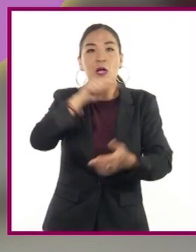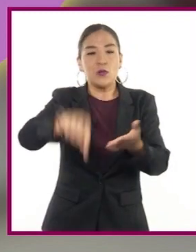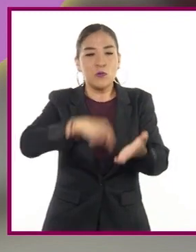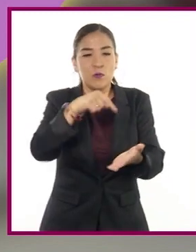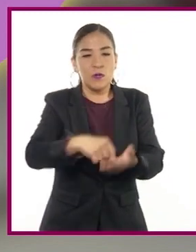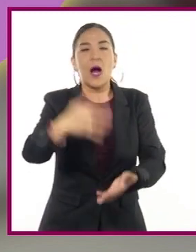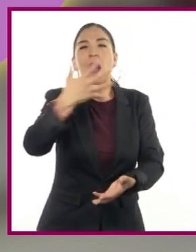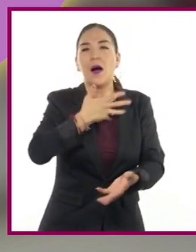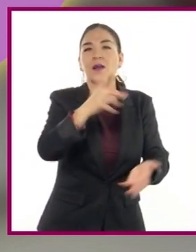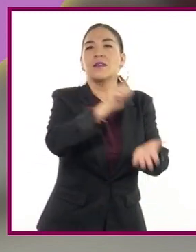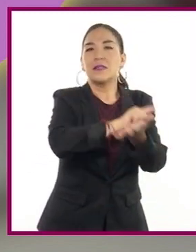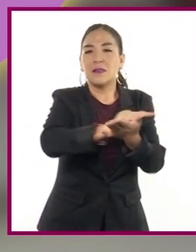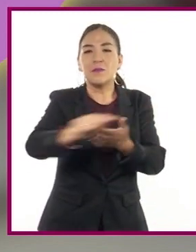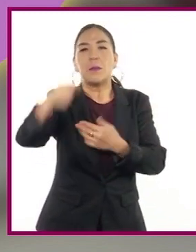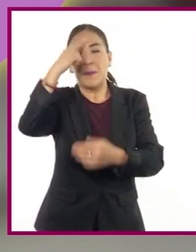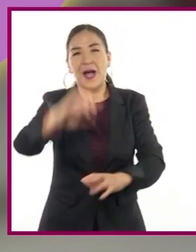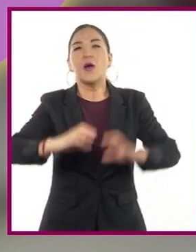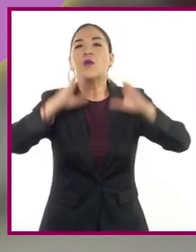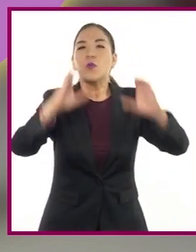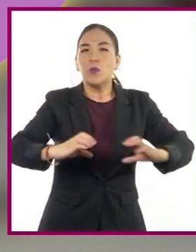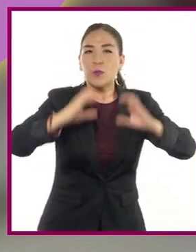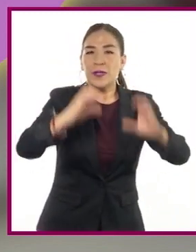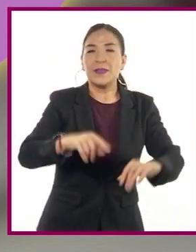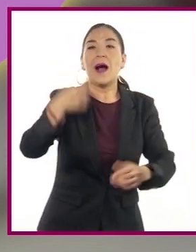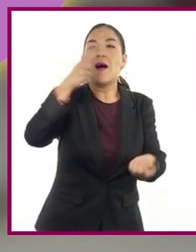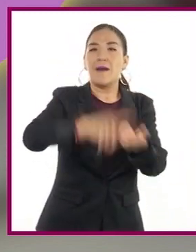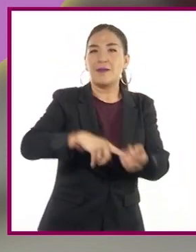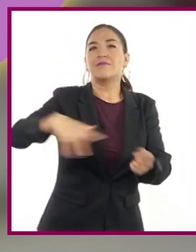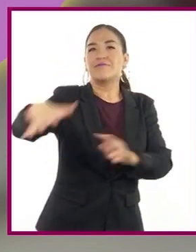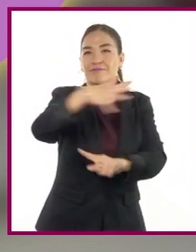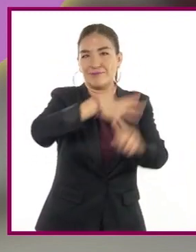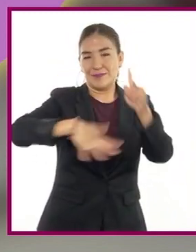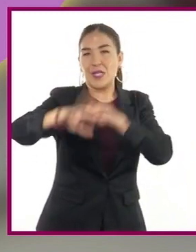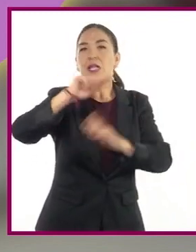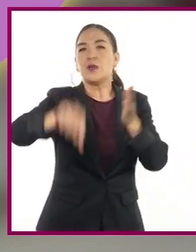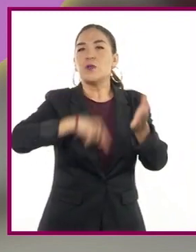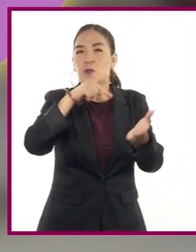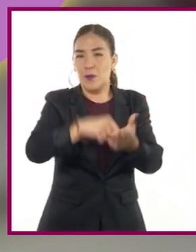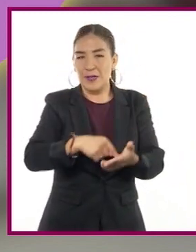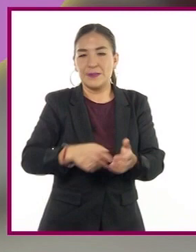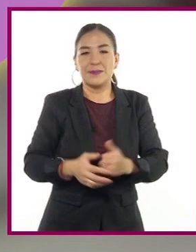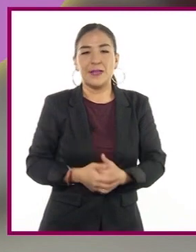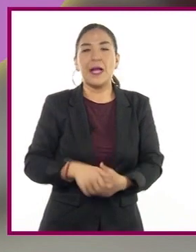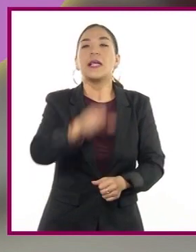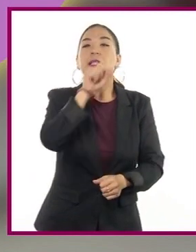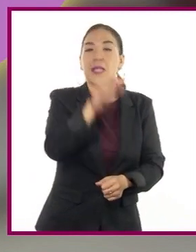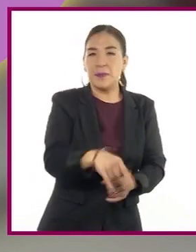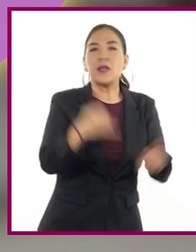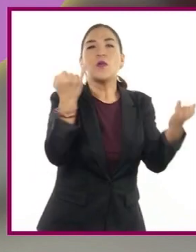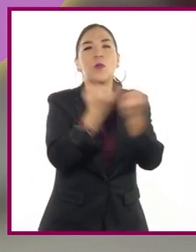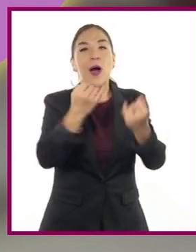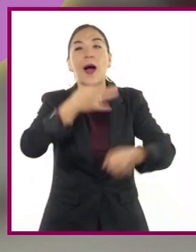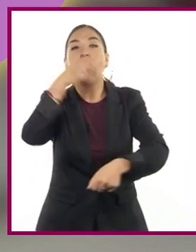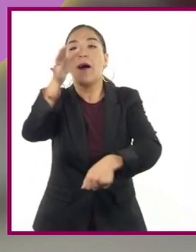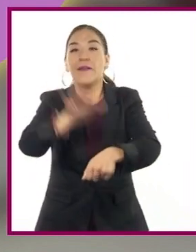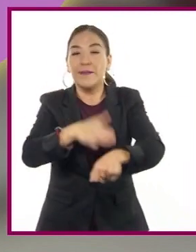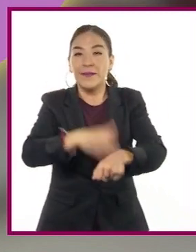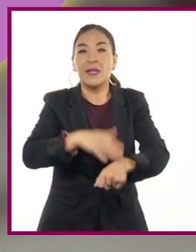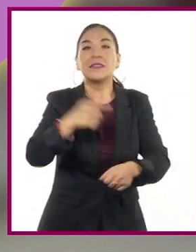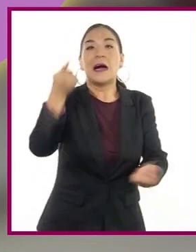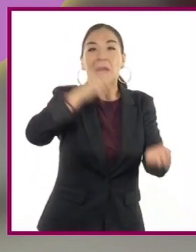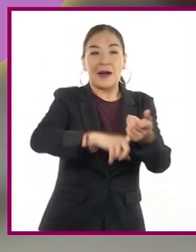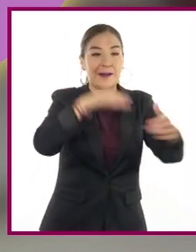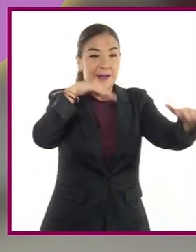señalamientos sobre el cuidado que se debe tener en todas las áreas comunes. Así como avisos en las